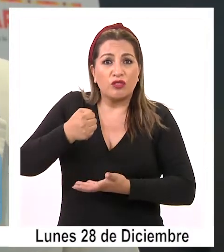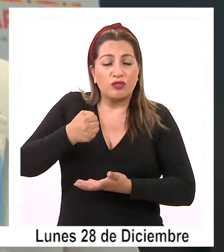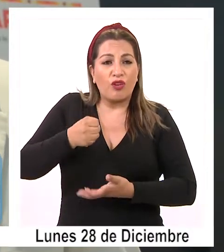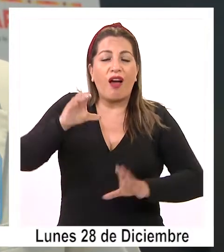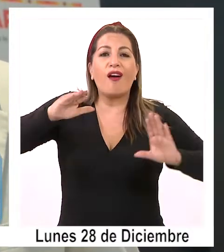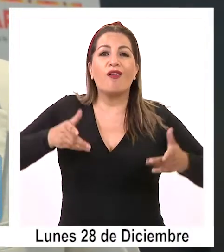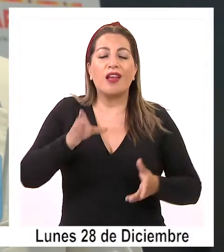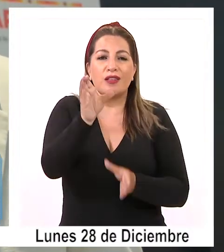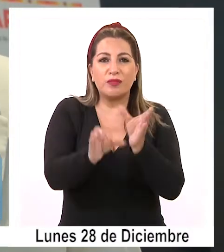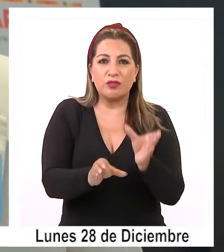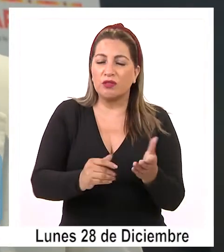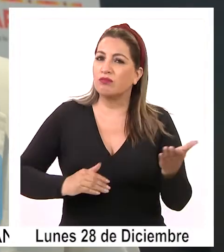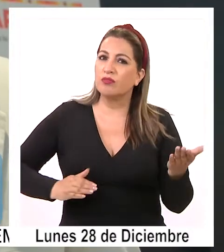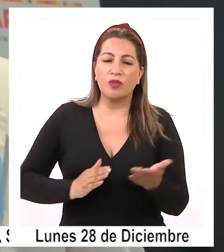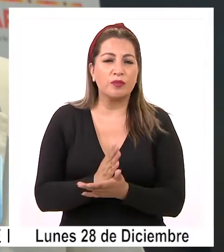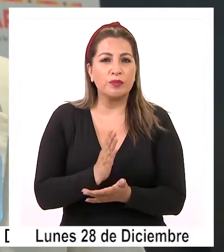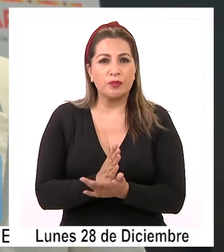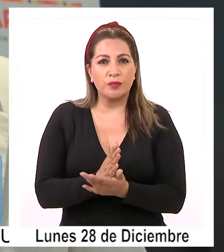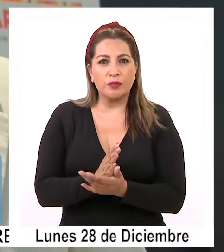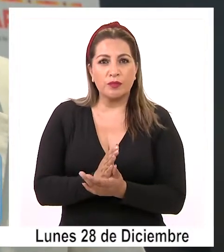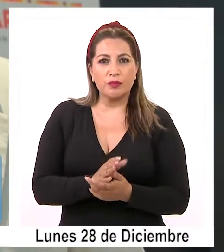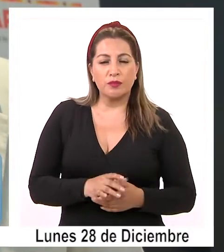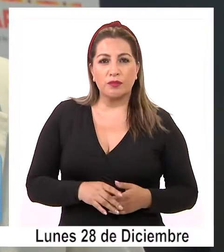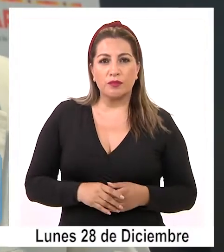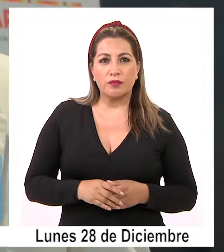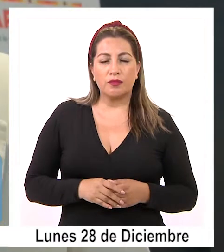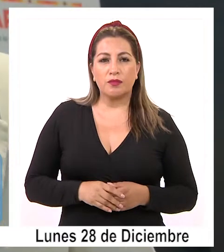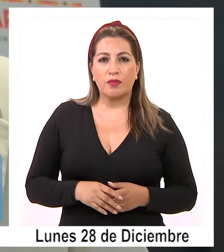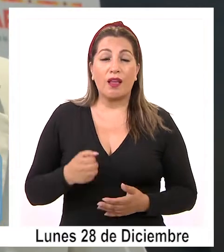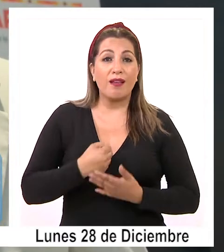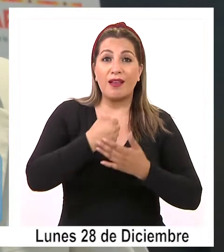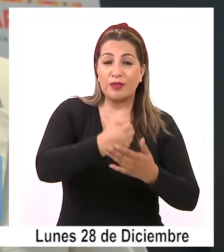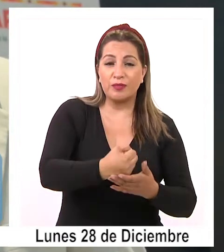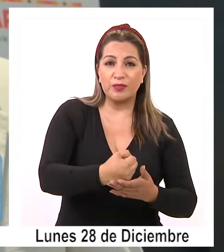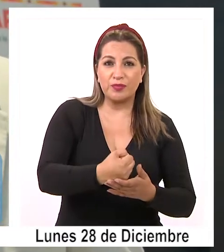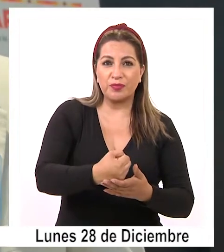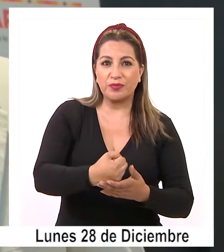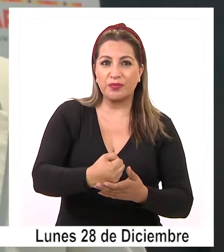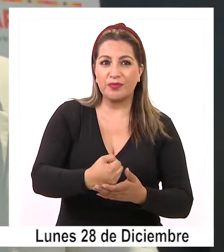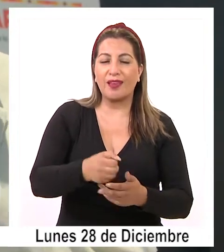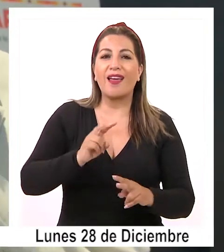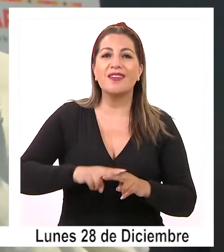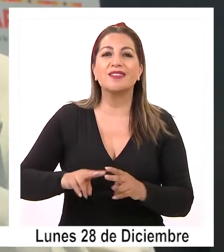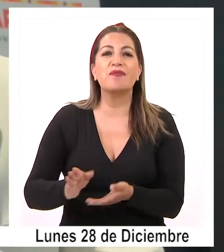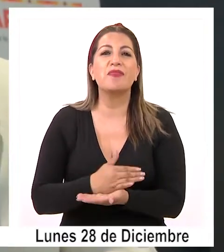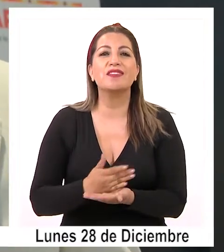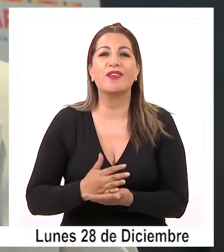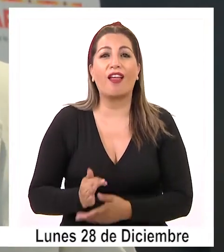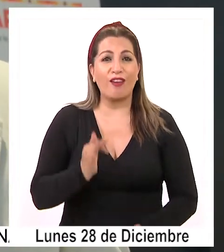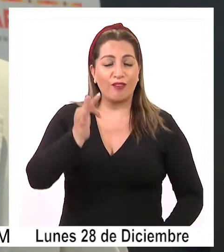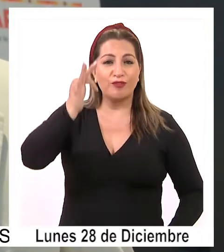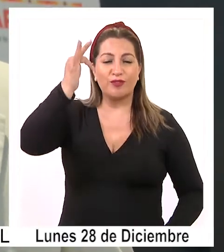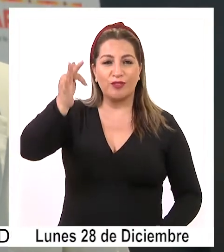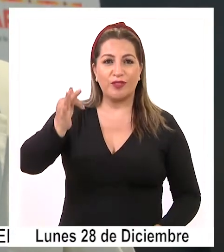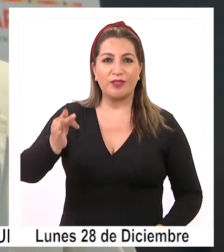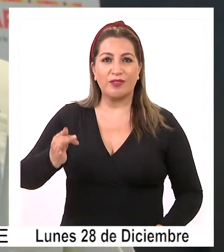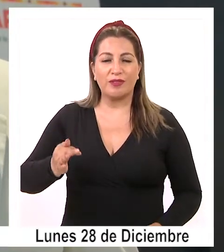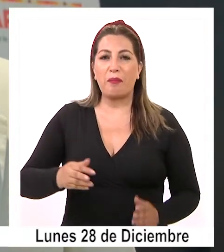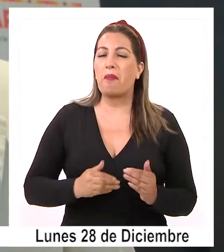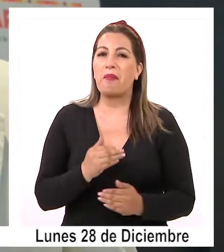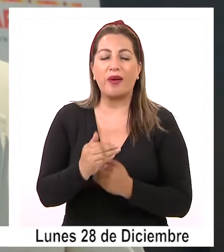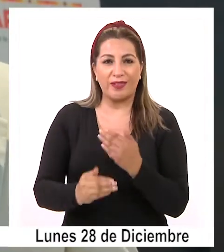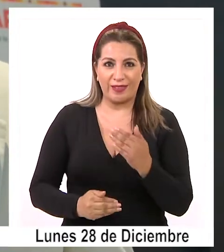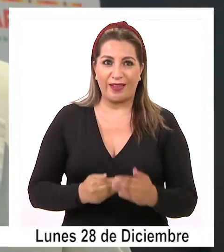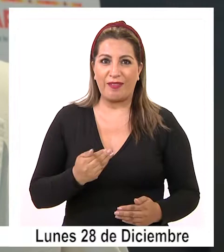podido, a partir de este aporte, cómo han podido planificar su futuro para poder